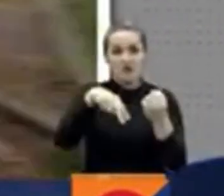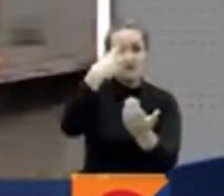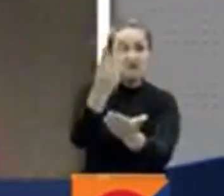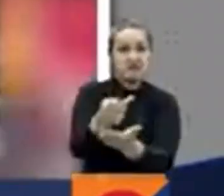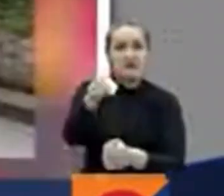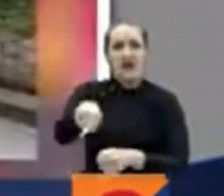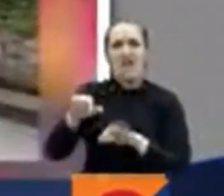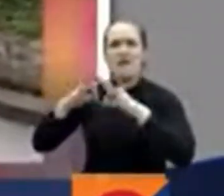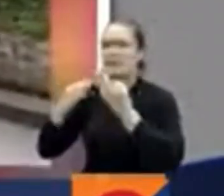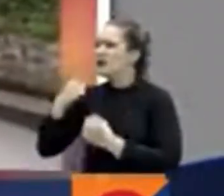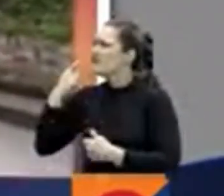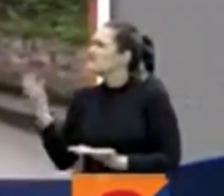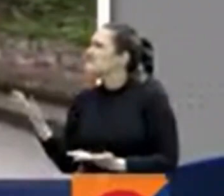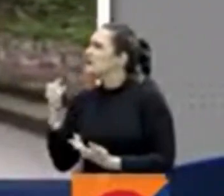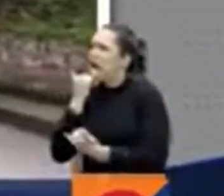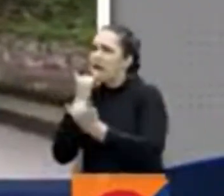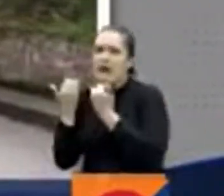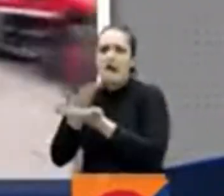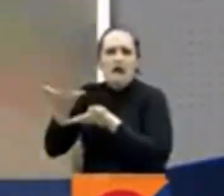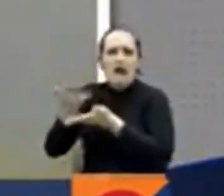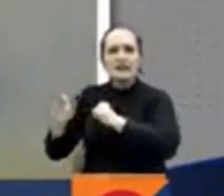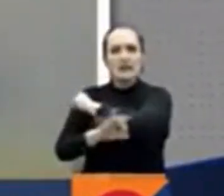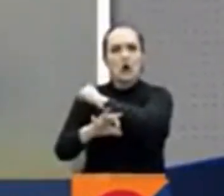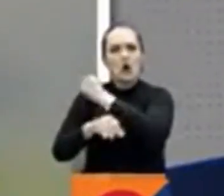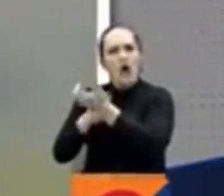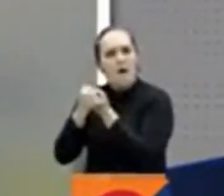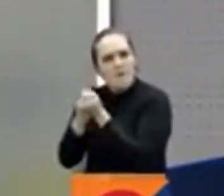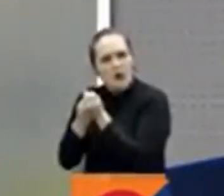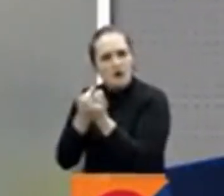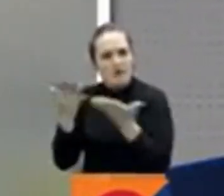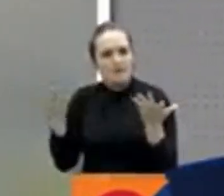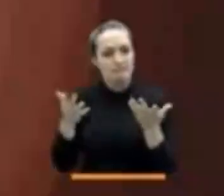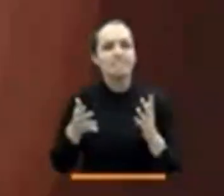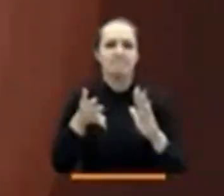afrontar esta situación. A continuación nuestros titulares.